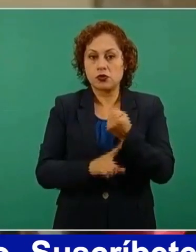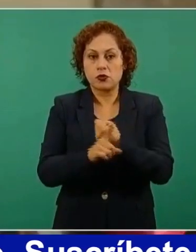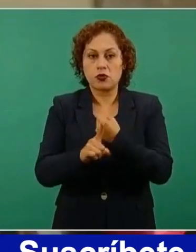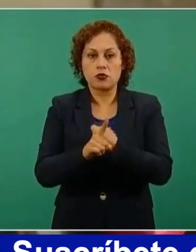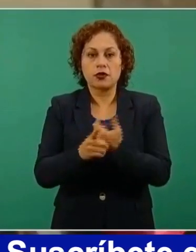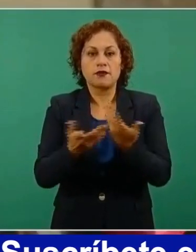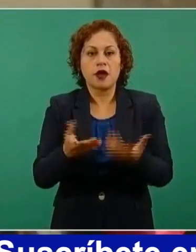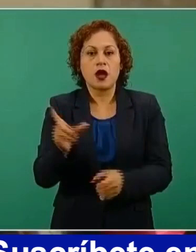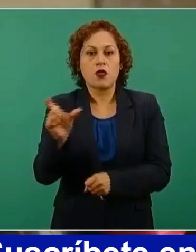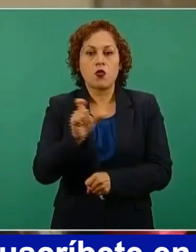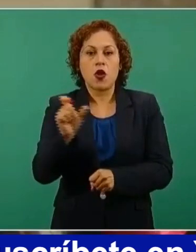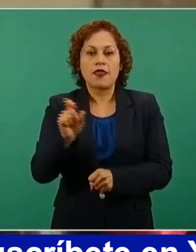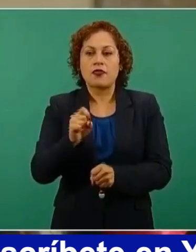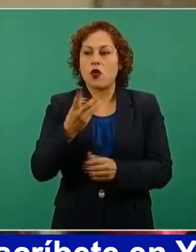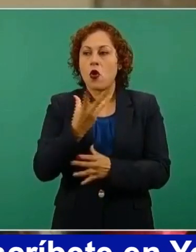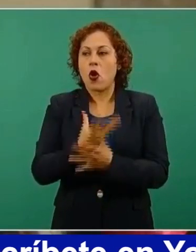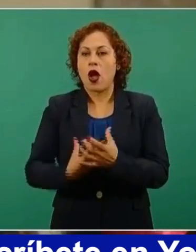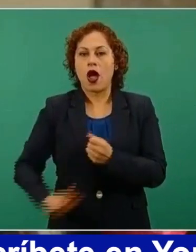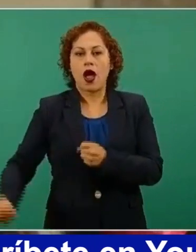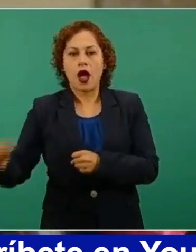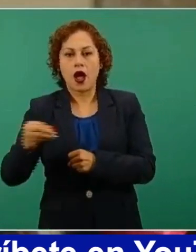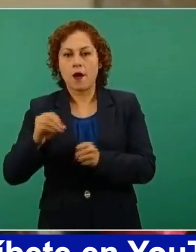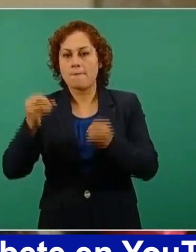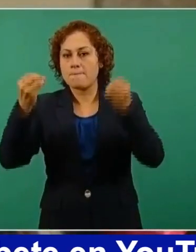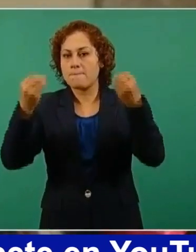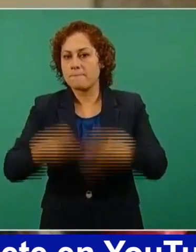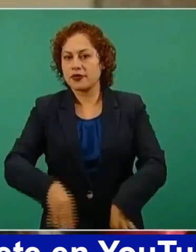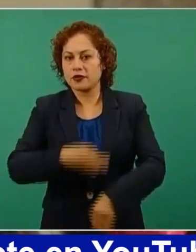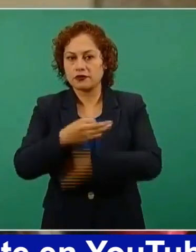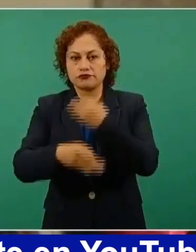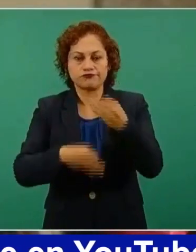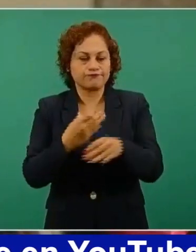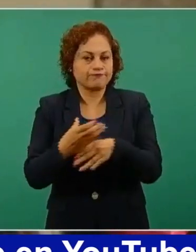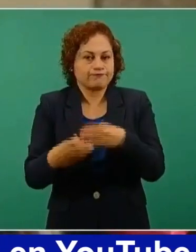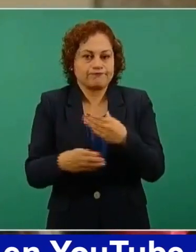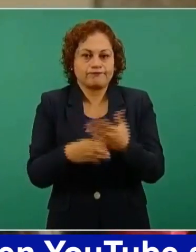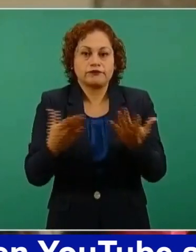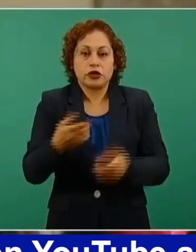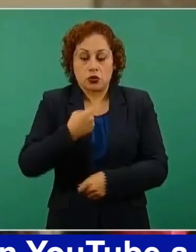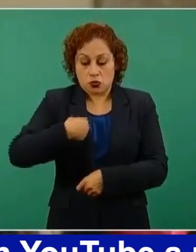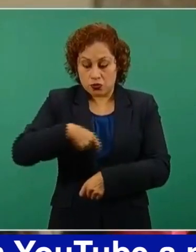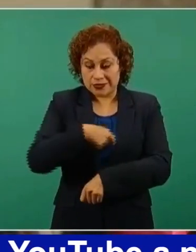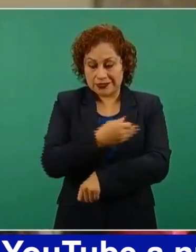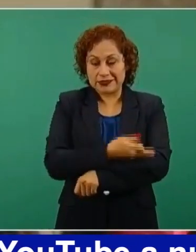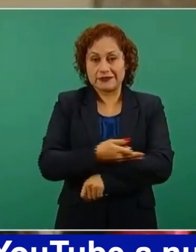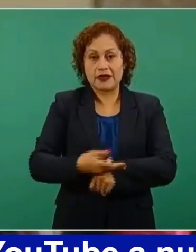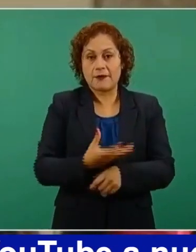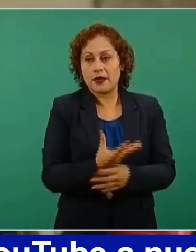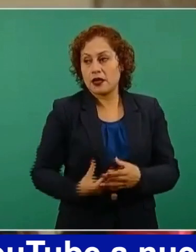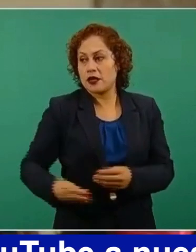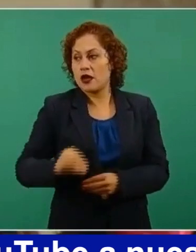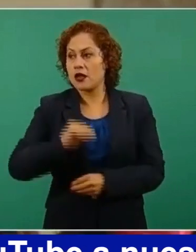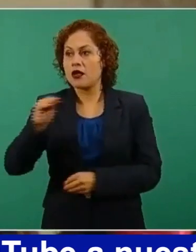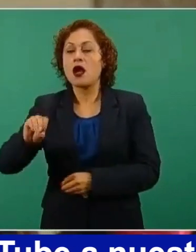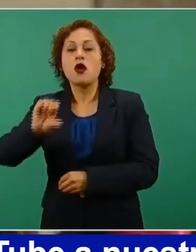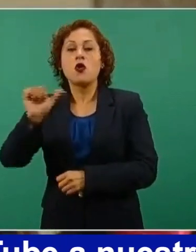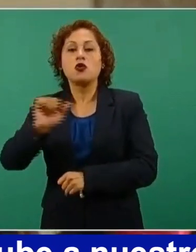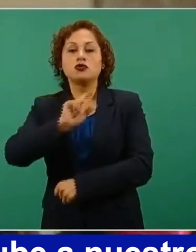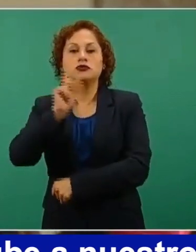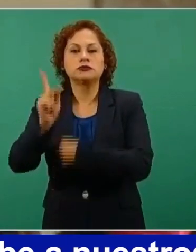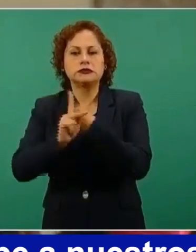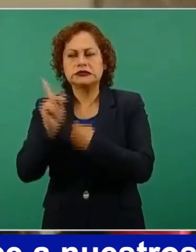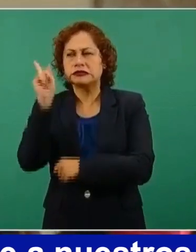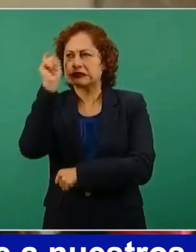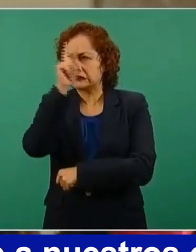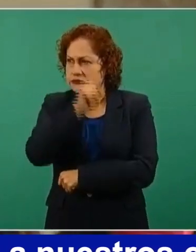todo al dejar a México. Nuestras familias han sufrido al tratar de integrarse a una sociedad diferente en cultura,